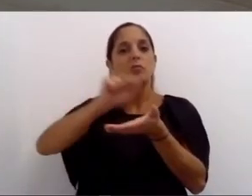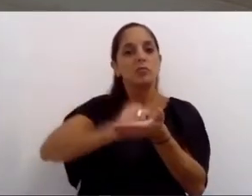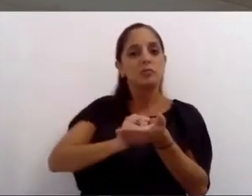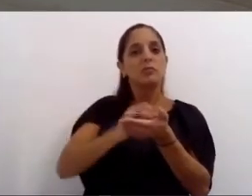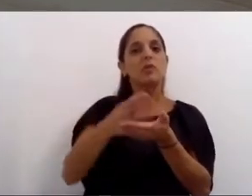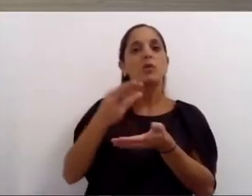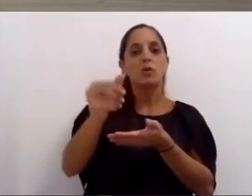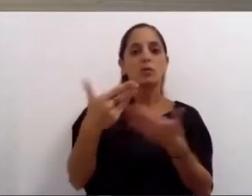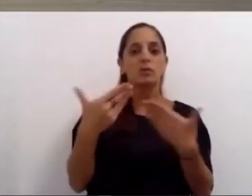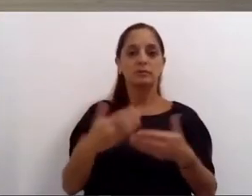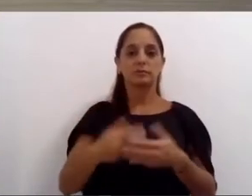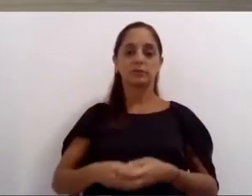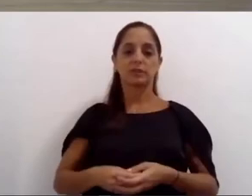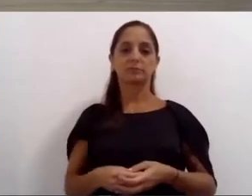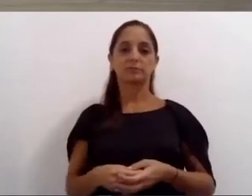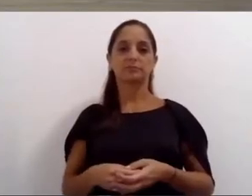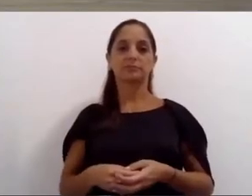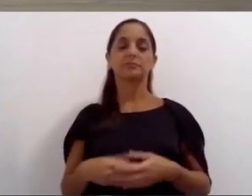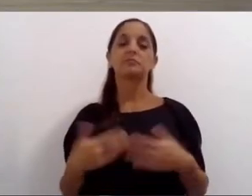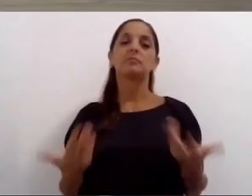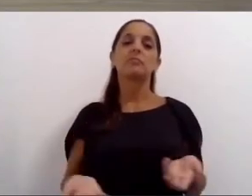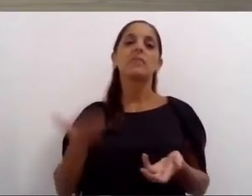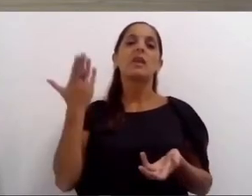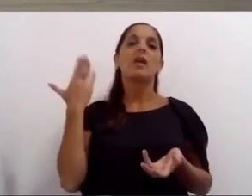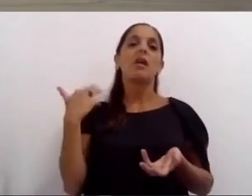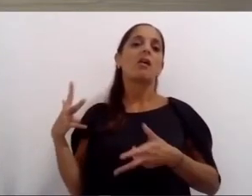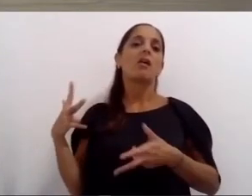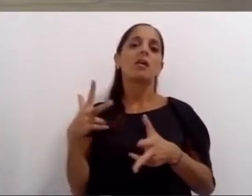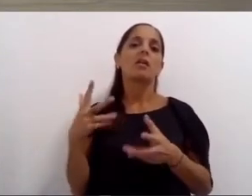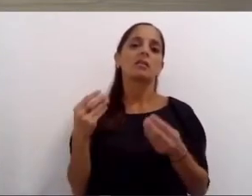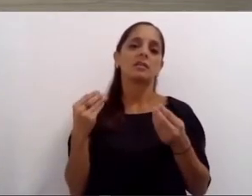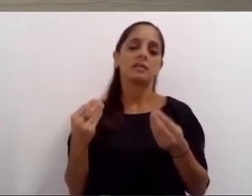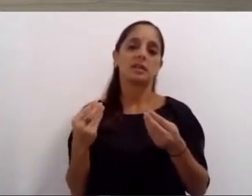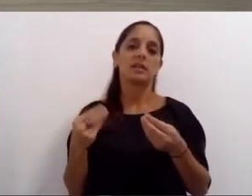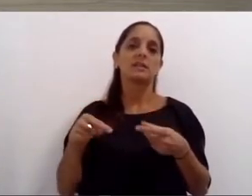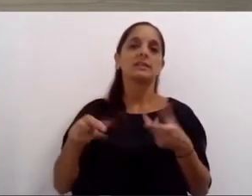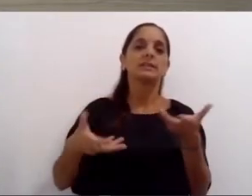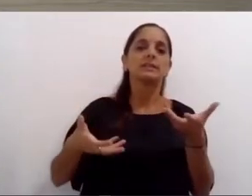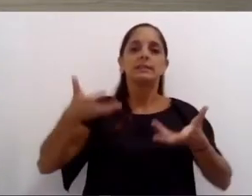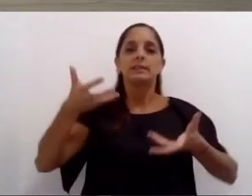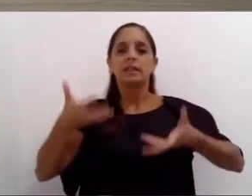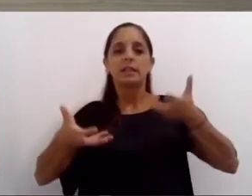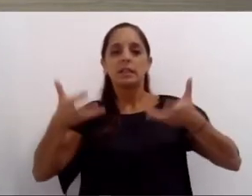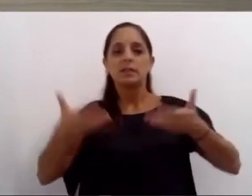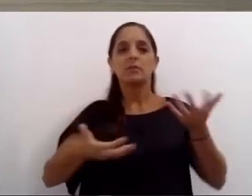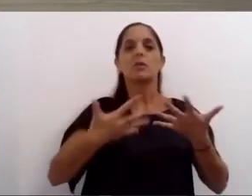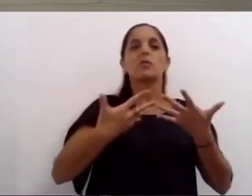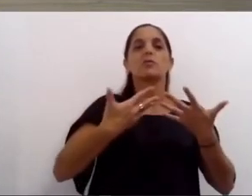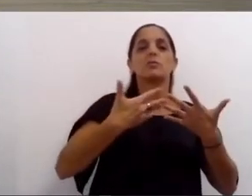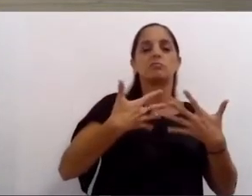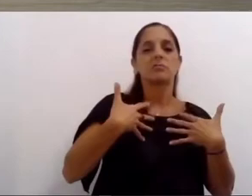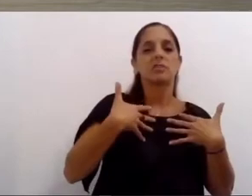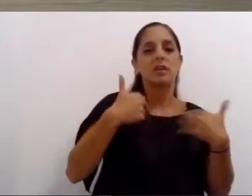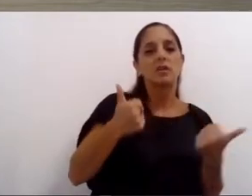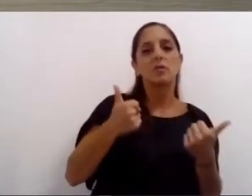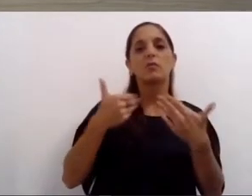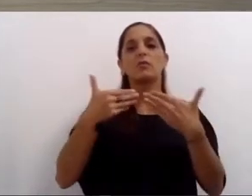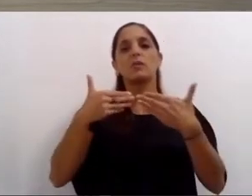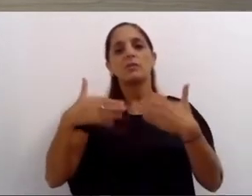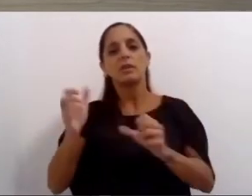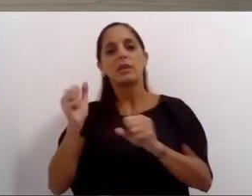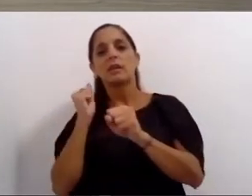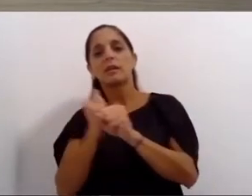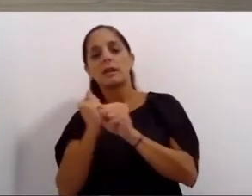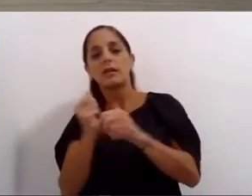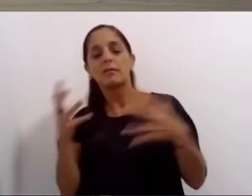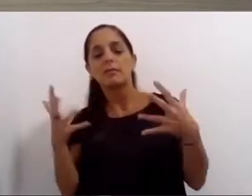como dije al principio nos ocupamos de ese delicado equilibrio entre salud trabajo y libertades poco a poco nos toca reactivar